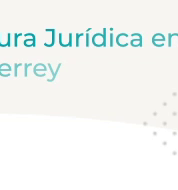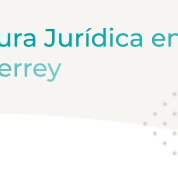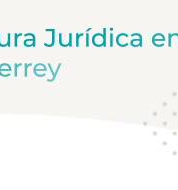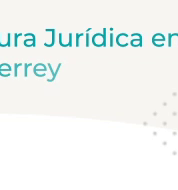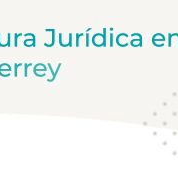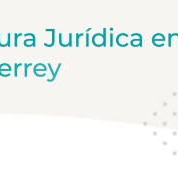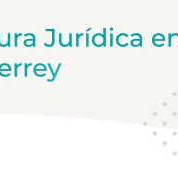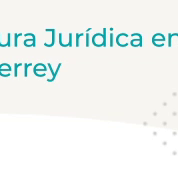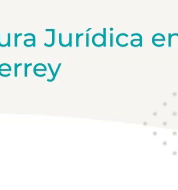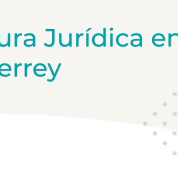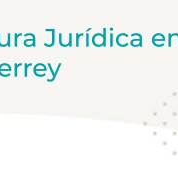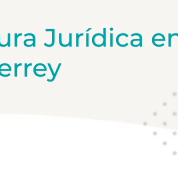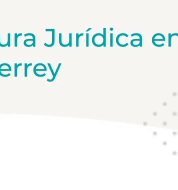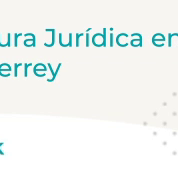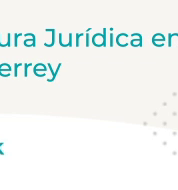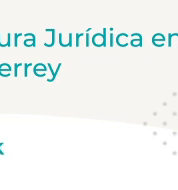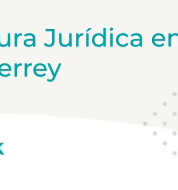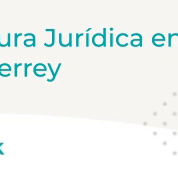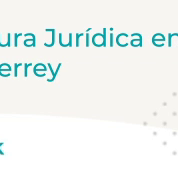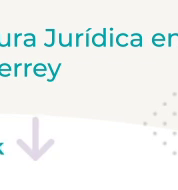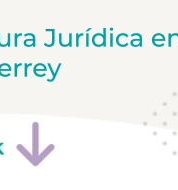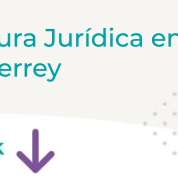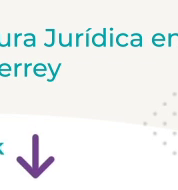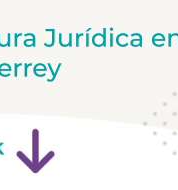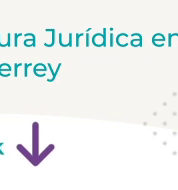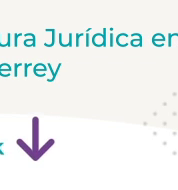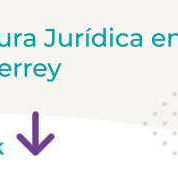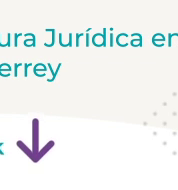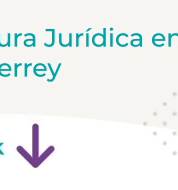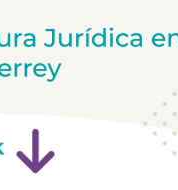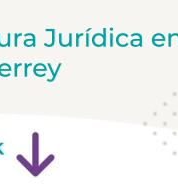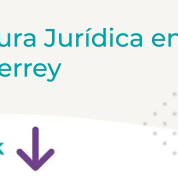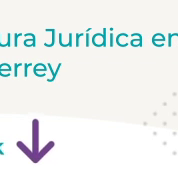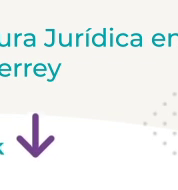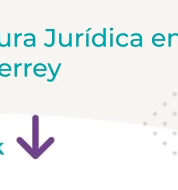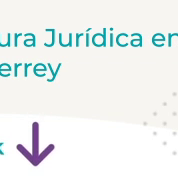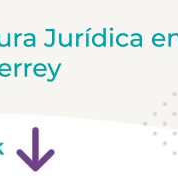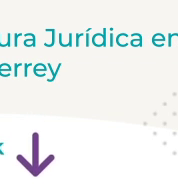Para ver este video, encuentra el link aquí abajo en la descripción.